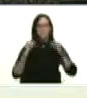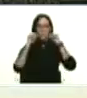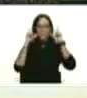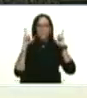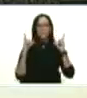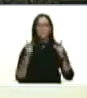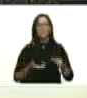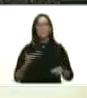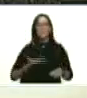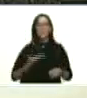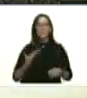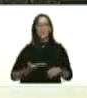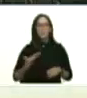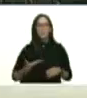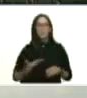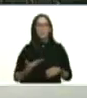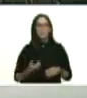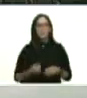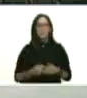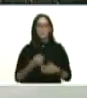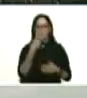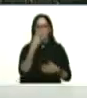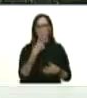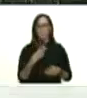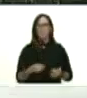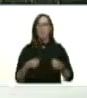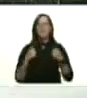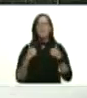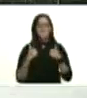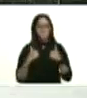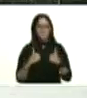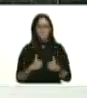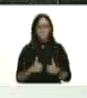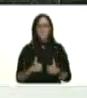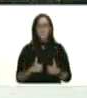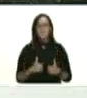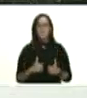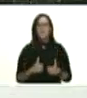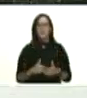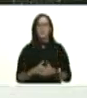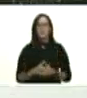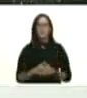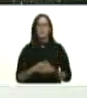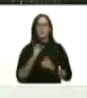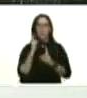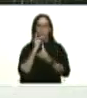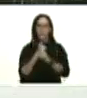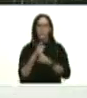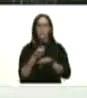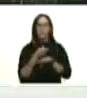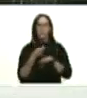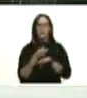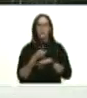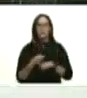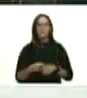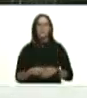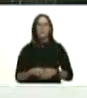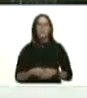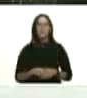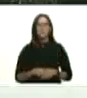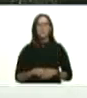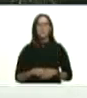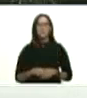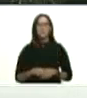los veo bien aspectados a estos gobernadores fuertemente aspectados